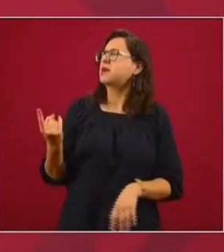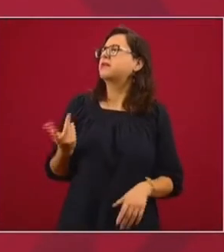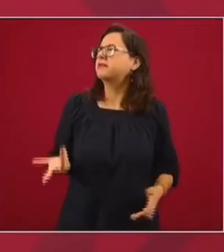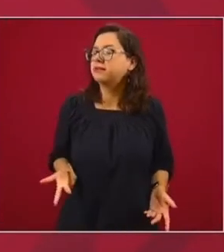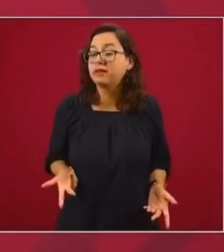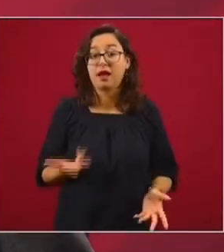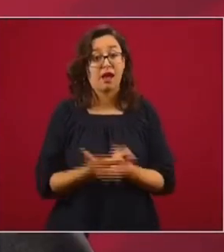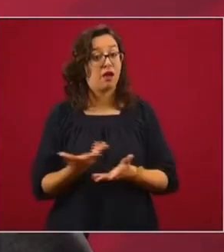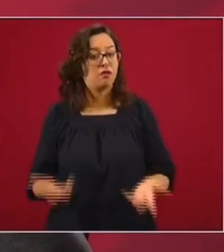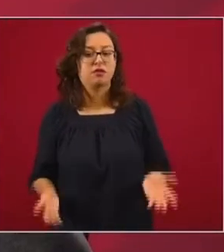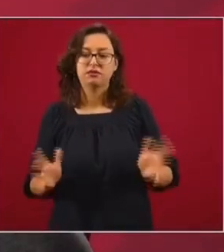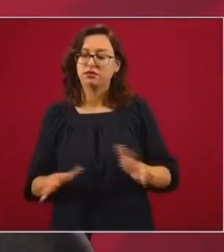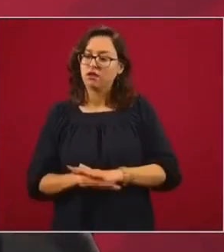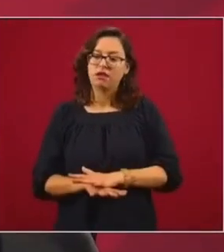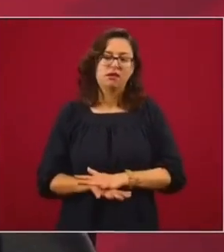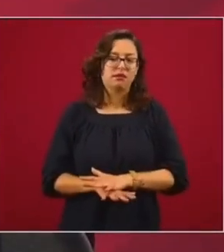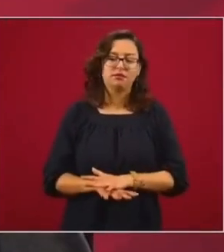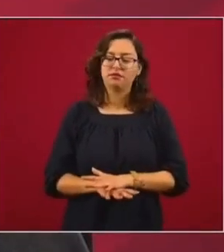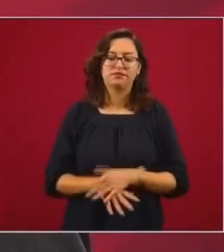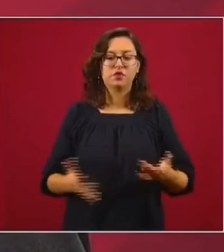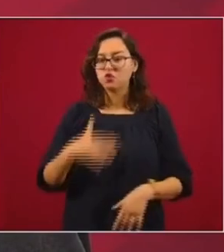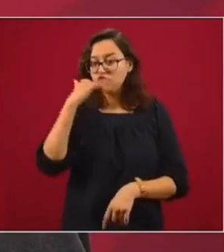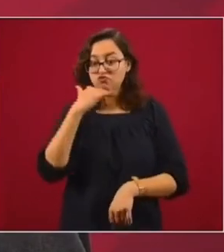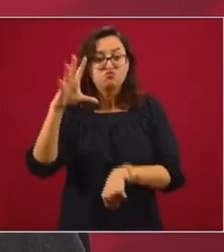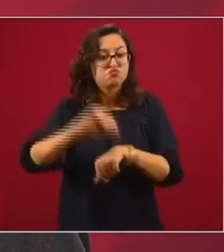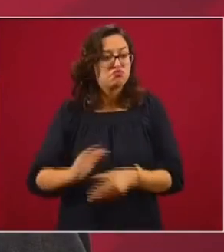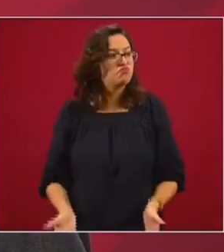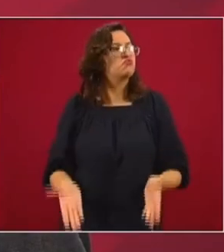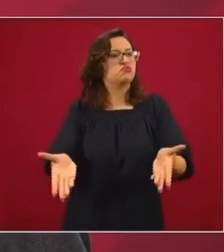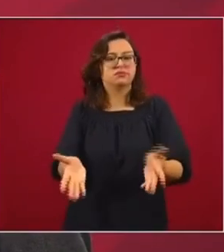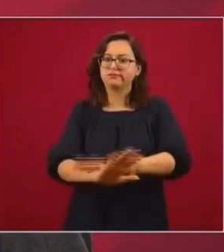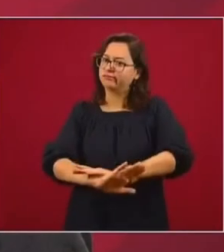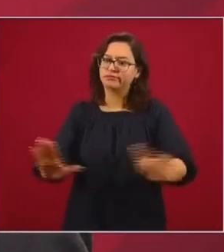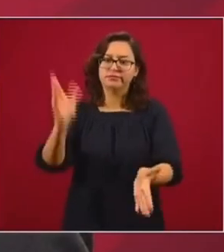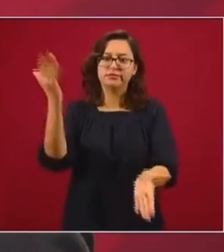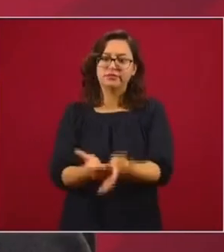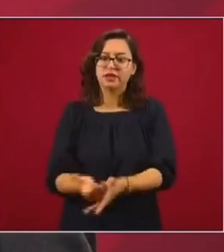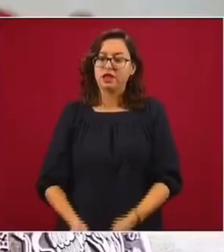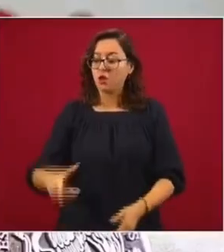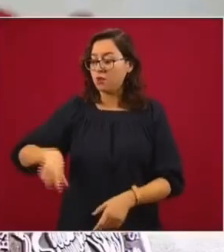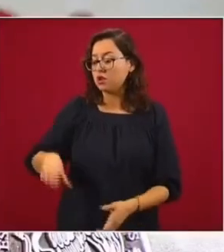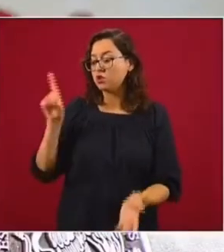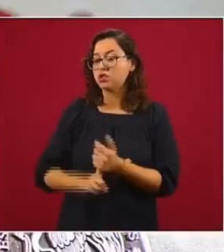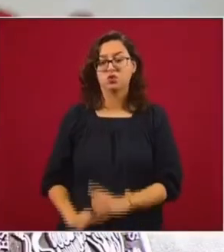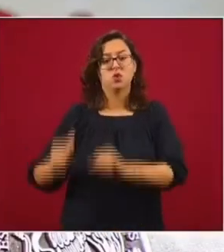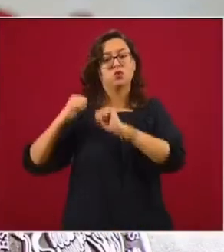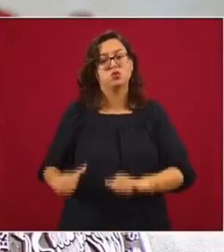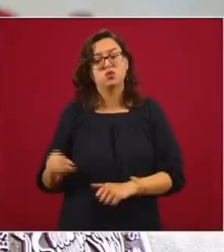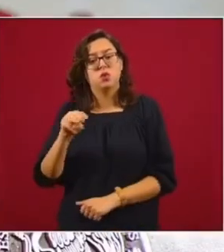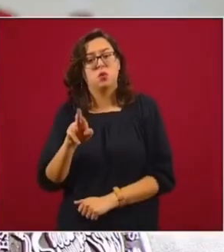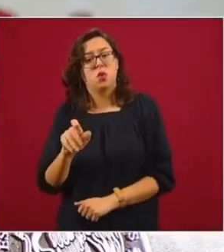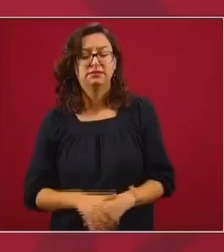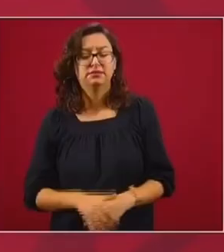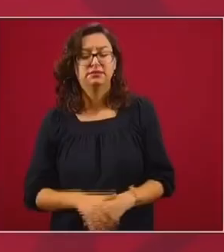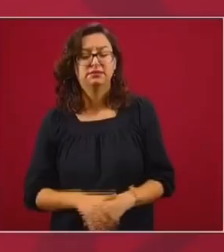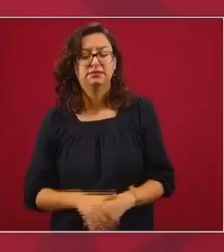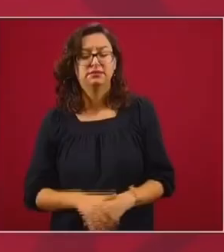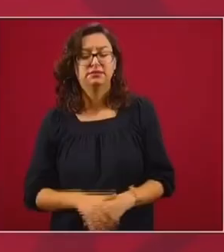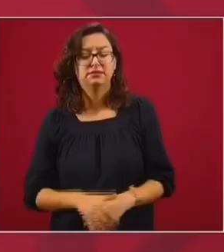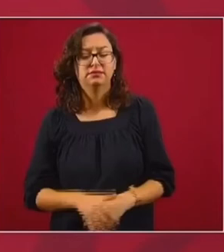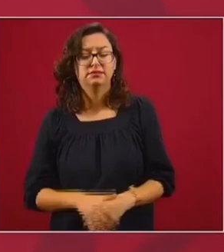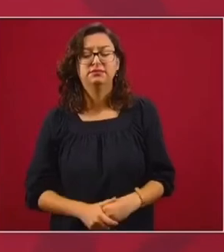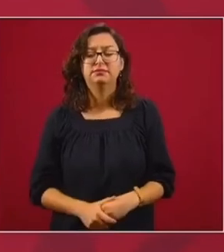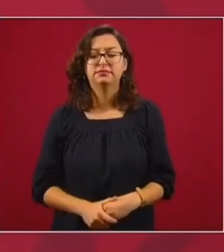Pero eso ya cambió, ya no se permite la corrupción. Hay autoridad moral en el gobierno. Entonces, no